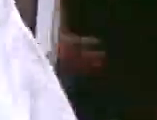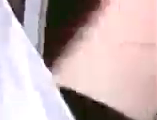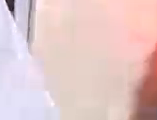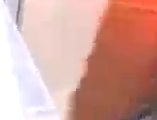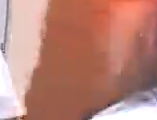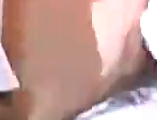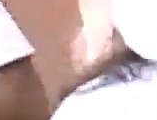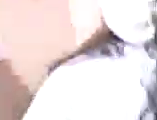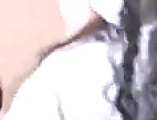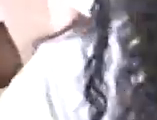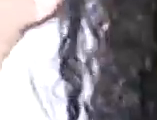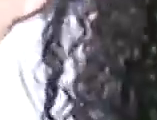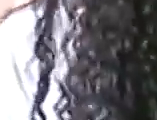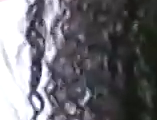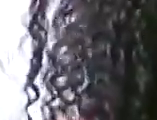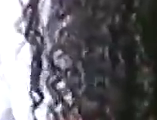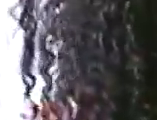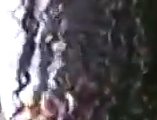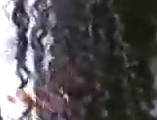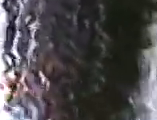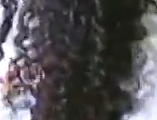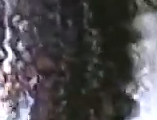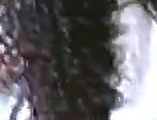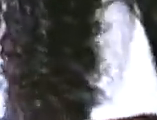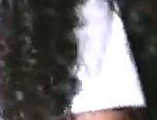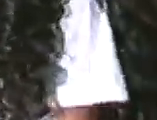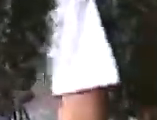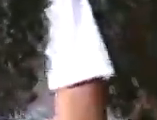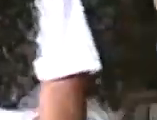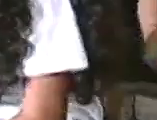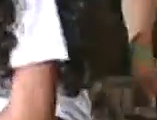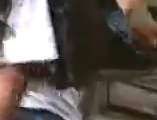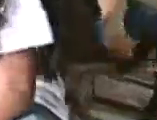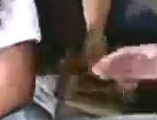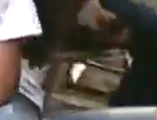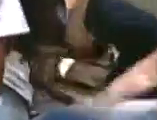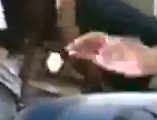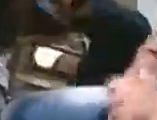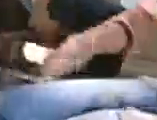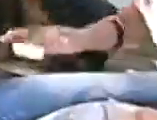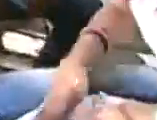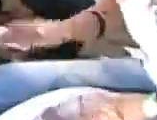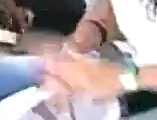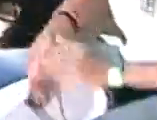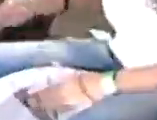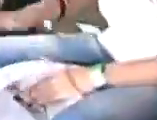que ha sido este compartir con lo que ha sido la gestión de la misión Sucre